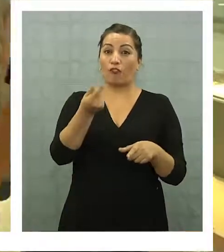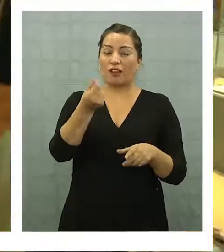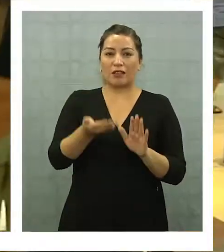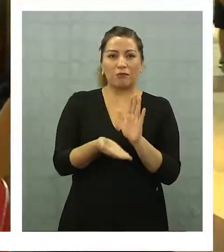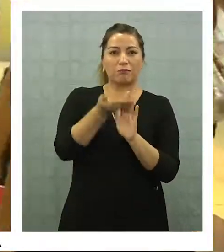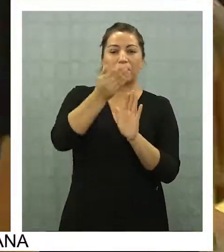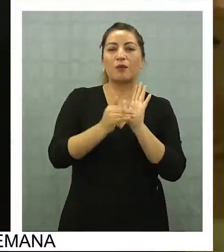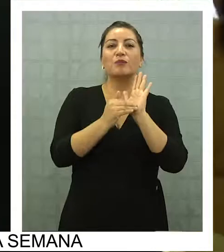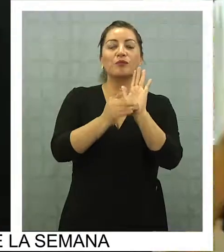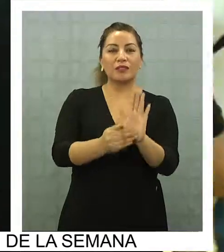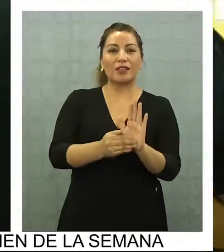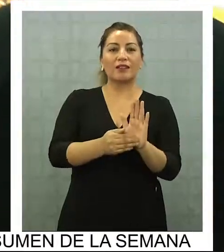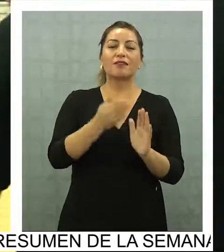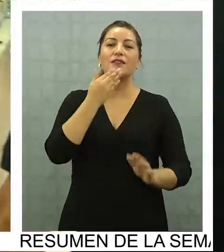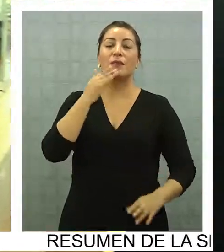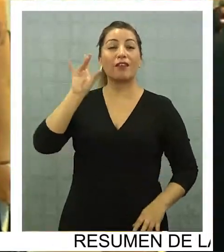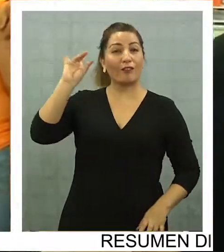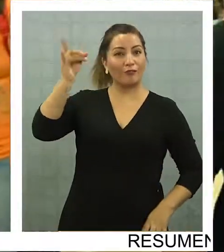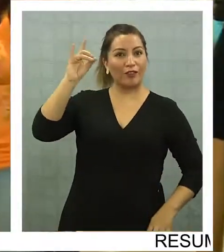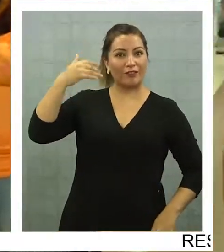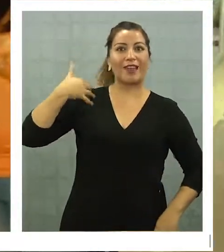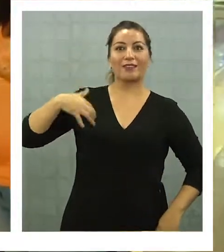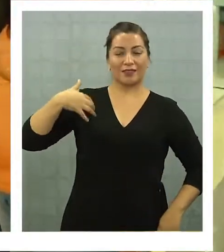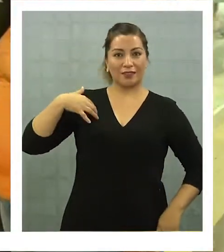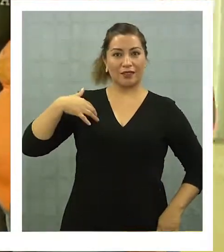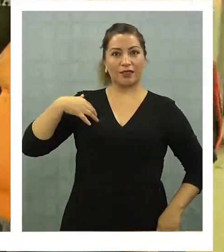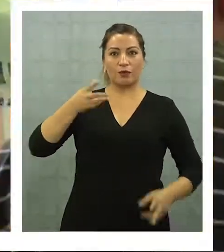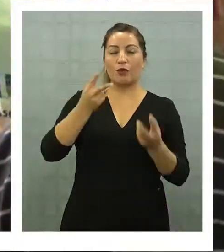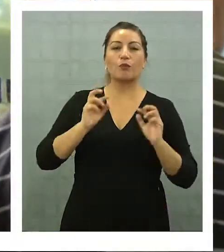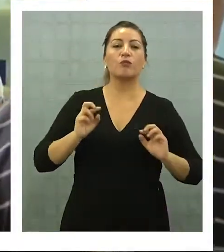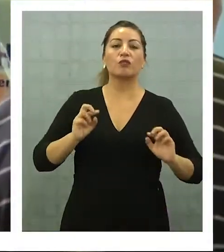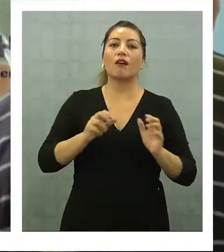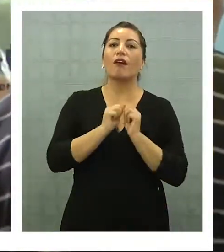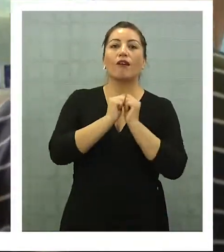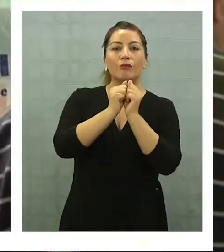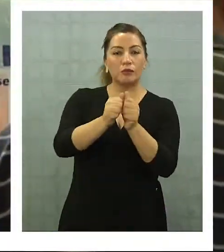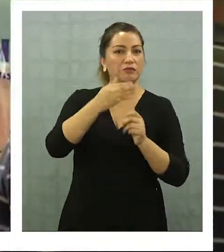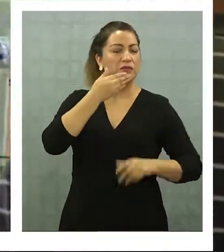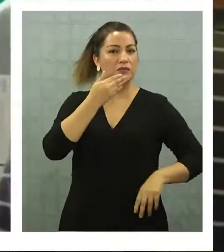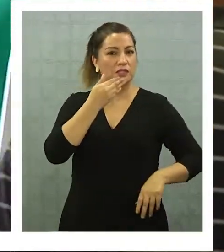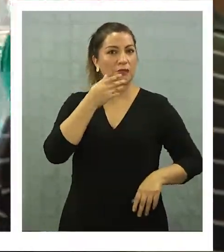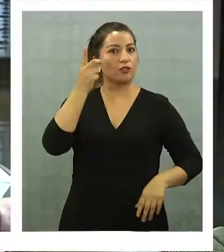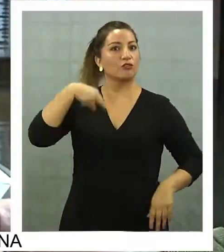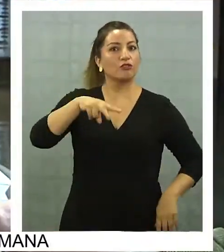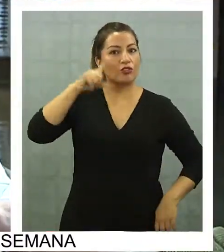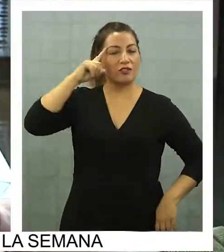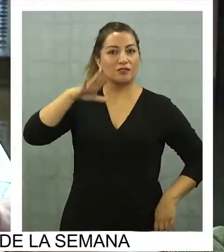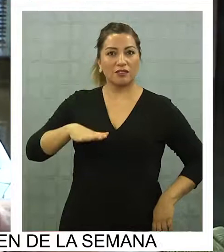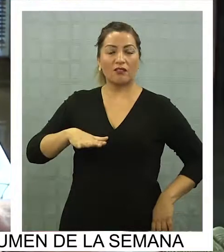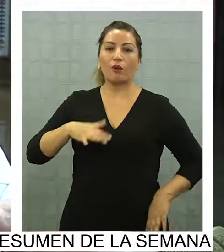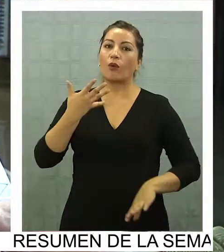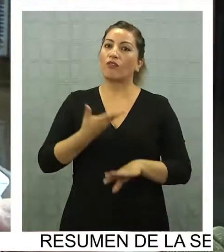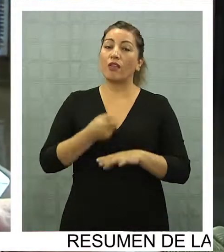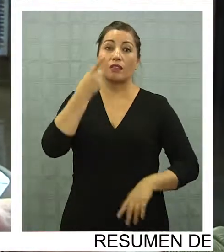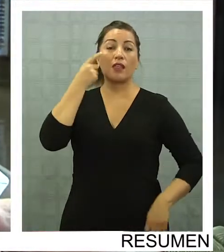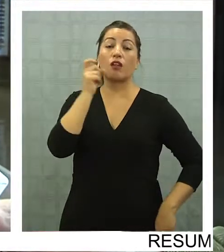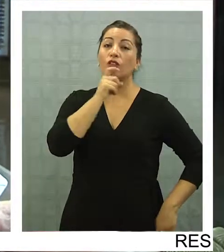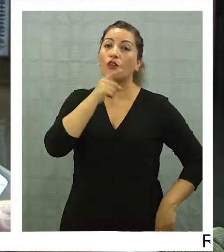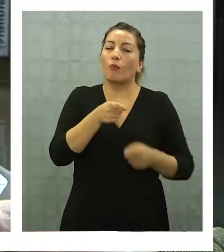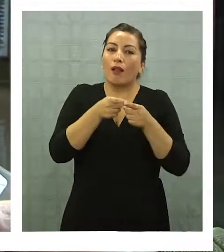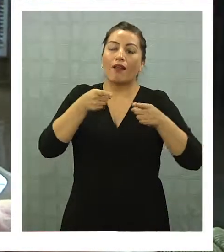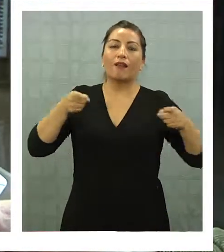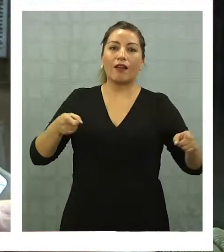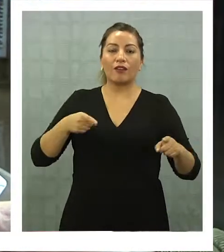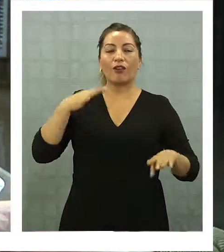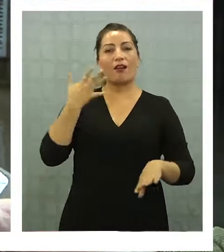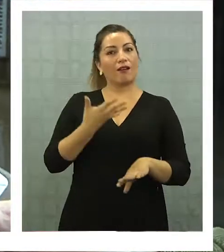zona de Argentina, también en Bolivia, la posibilidad de que nos puedan acompañar, pero también sabemos que, sobre todo cuando hay feriados largos, y